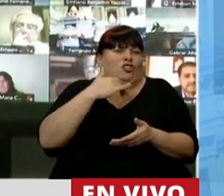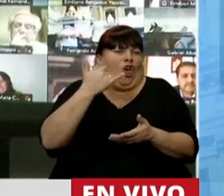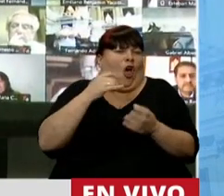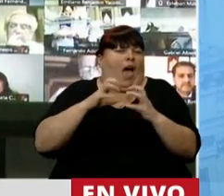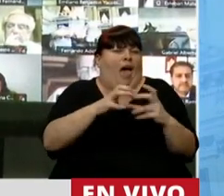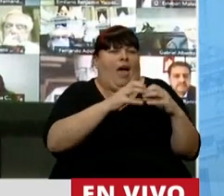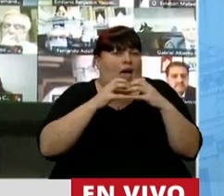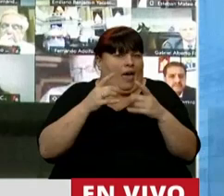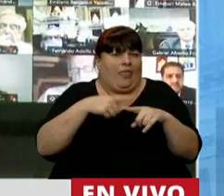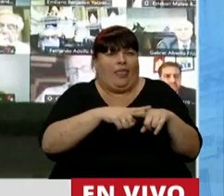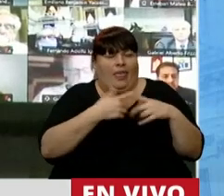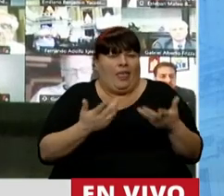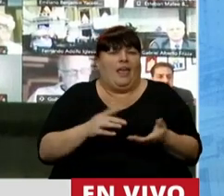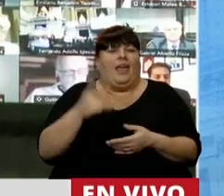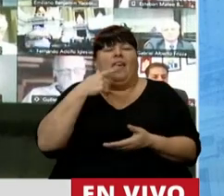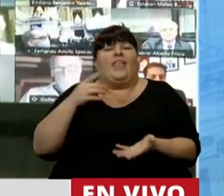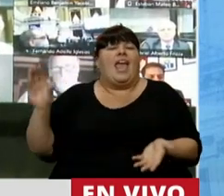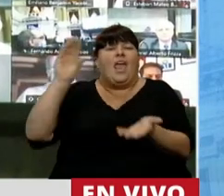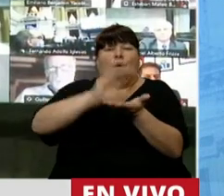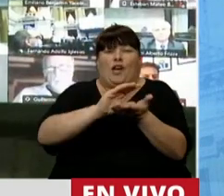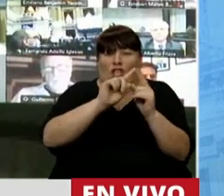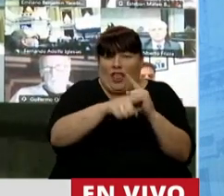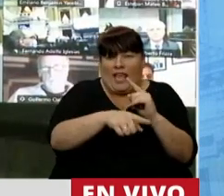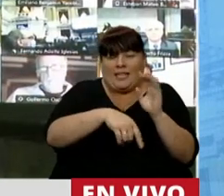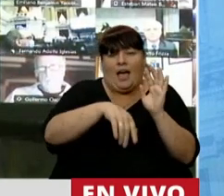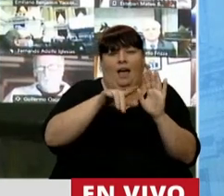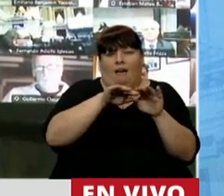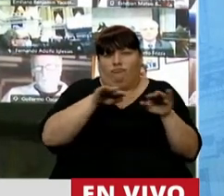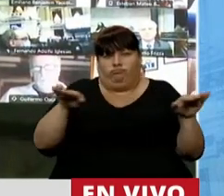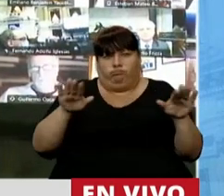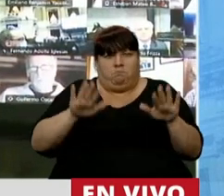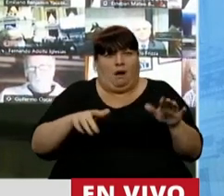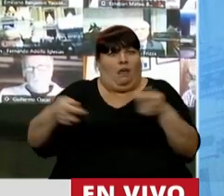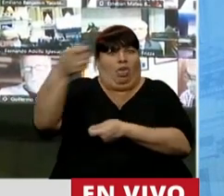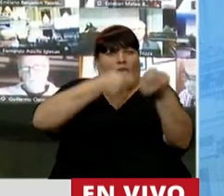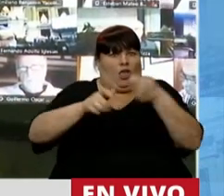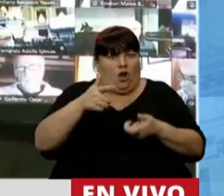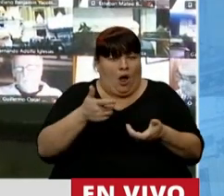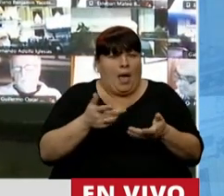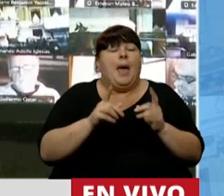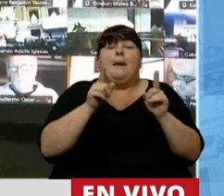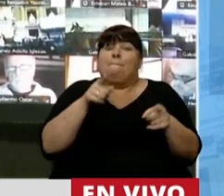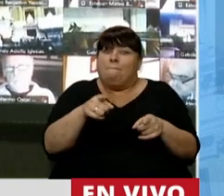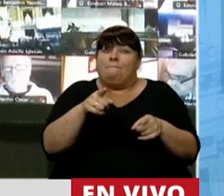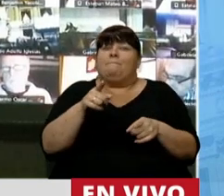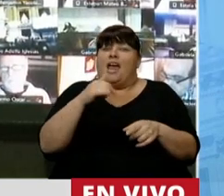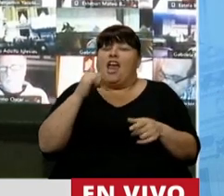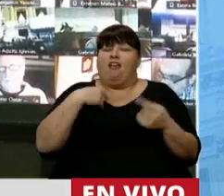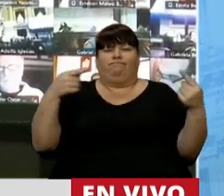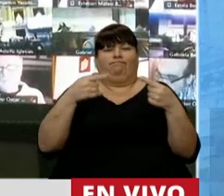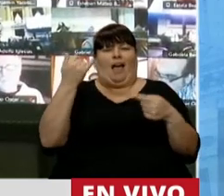discusión, y el grado de inversión directa está más detenido? Pero ahí sí tengo la primera